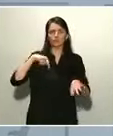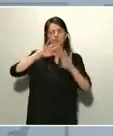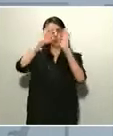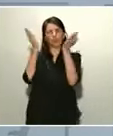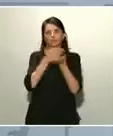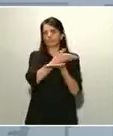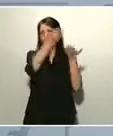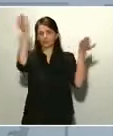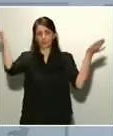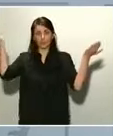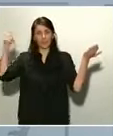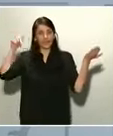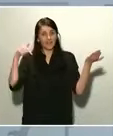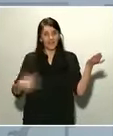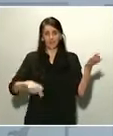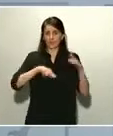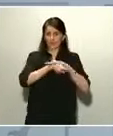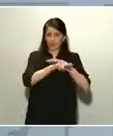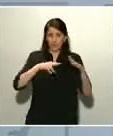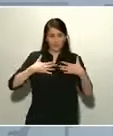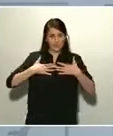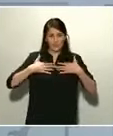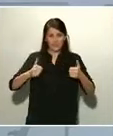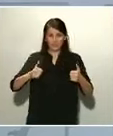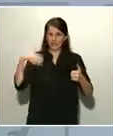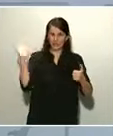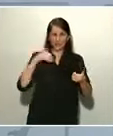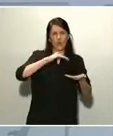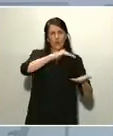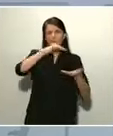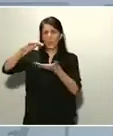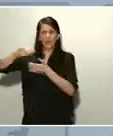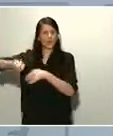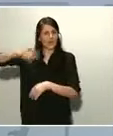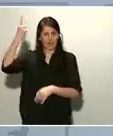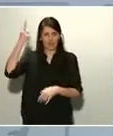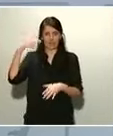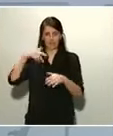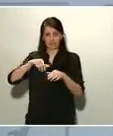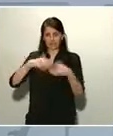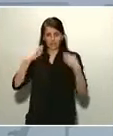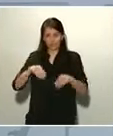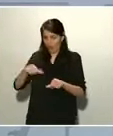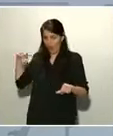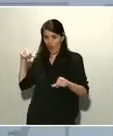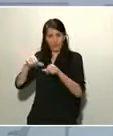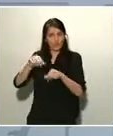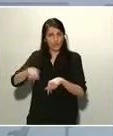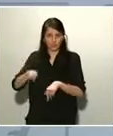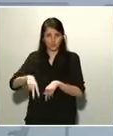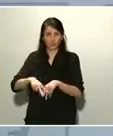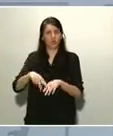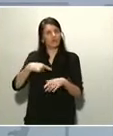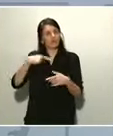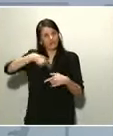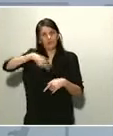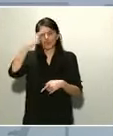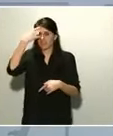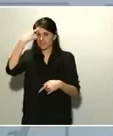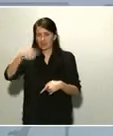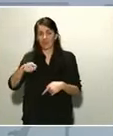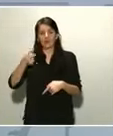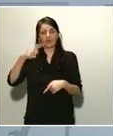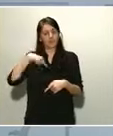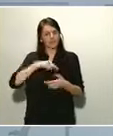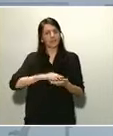movilización de recursos sanitarios de nuestra historia. Tenemos que ser conscientes de ello y vamos a seguir ampliándolos. Los ciudadanos de